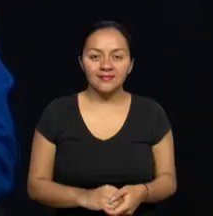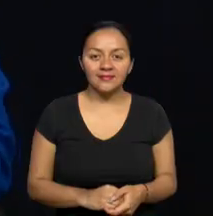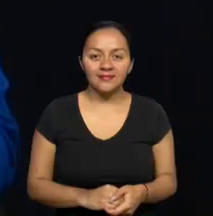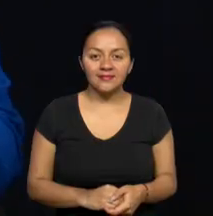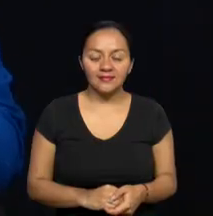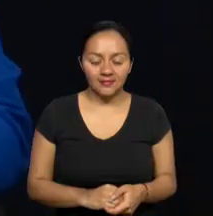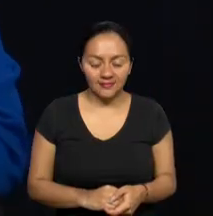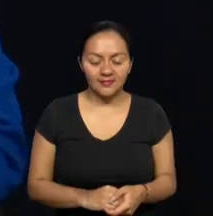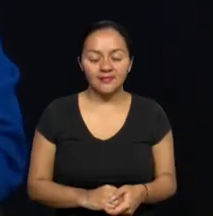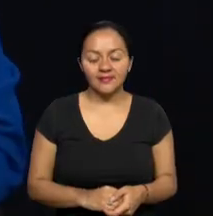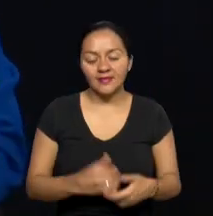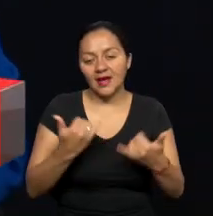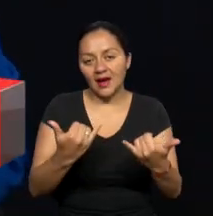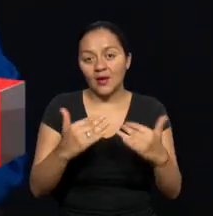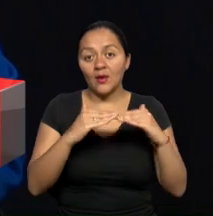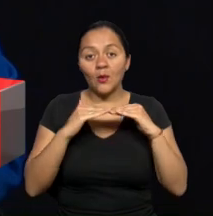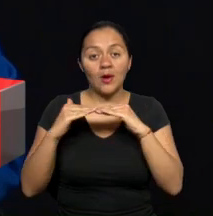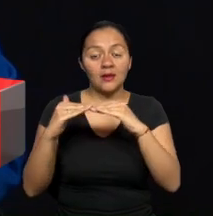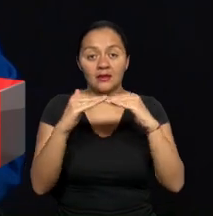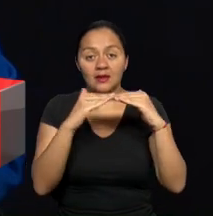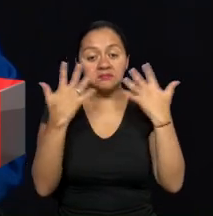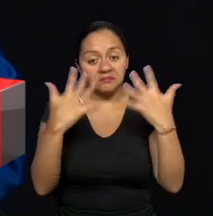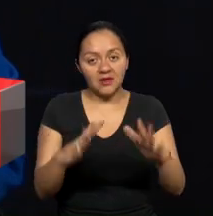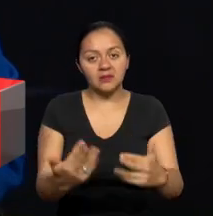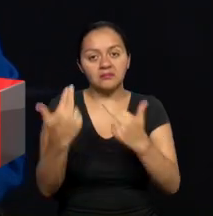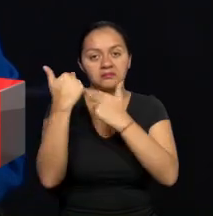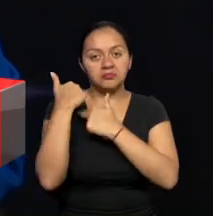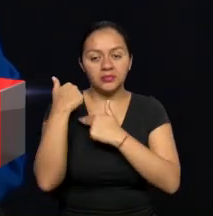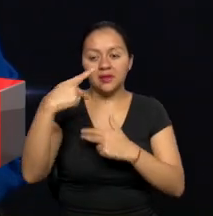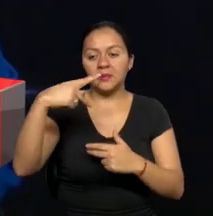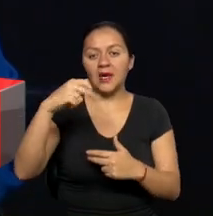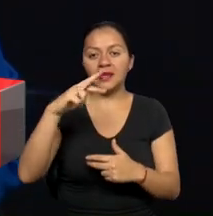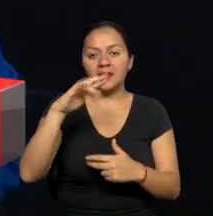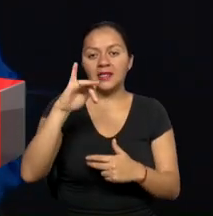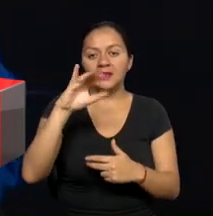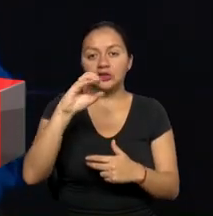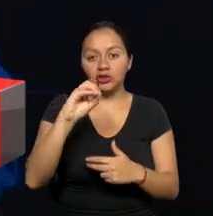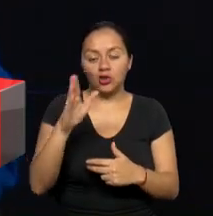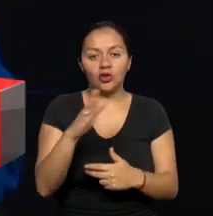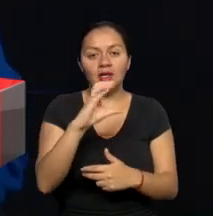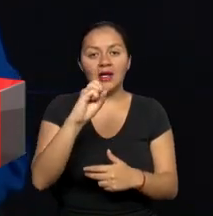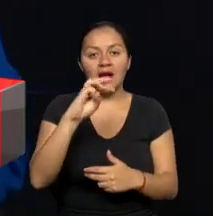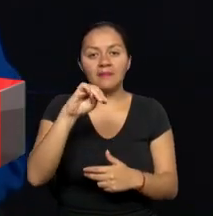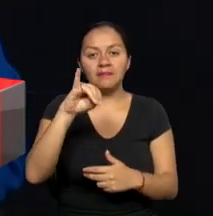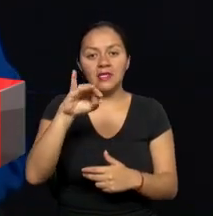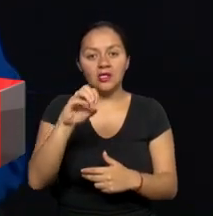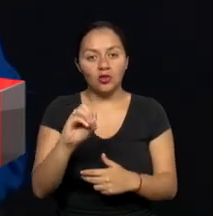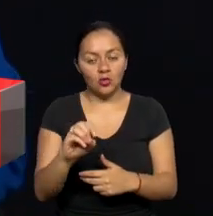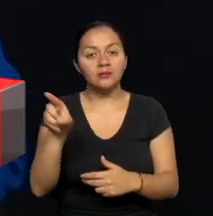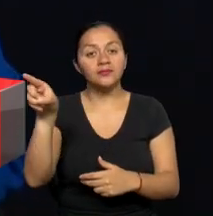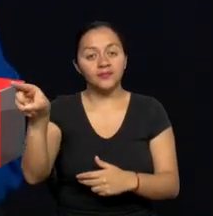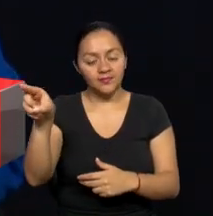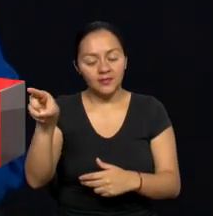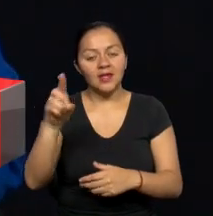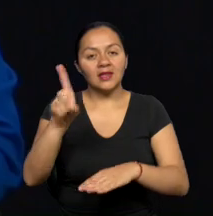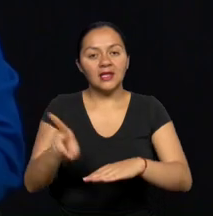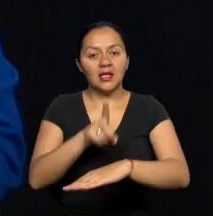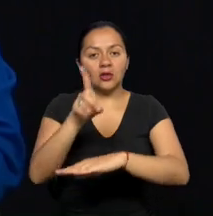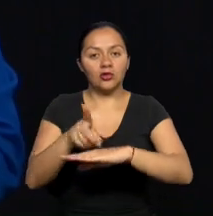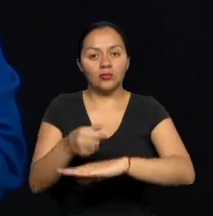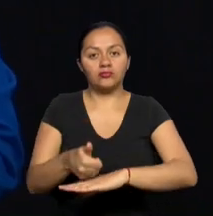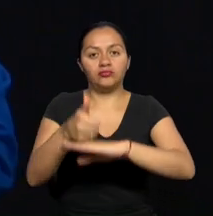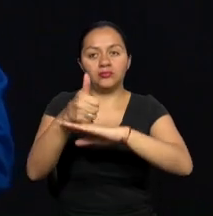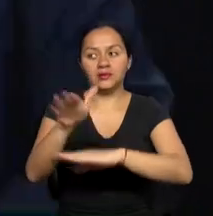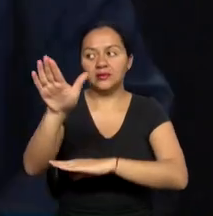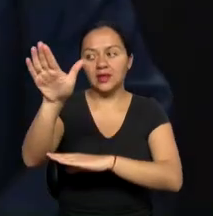Y en Construyendo Igualdad ya está con nosotros Patricio Camino, el director ejecutivo del Servicio Ecuatoriano de Capacitación Profesional, SECAP.